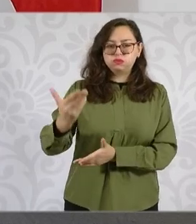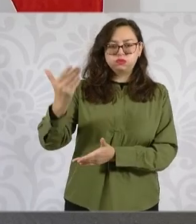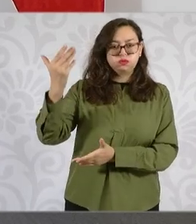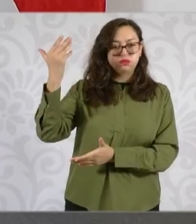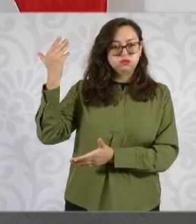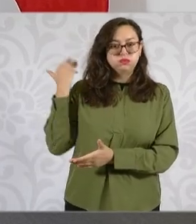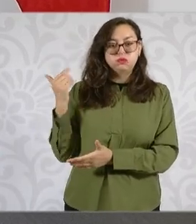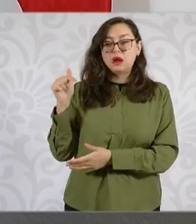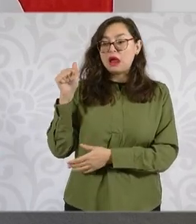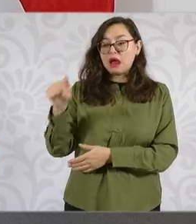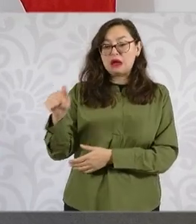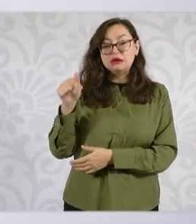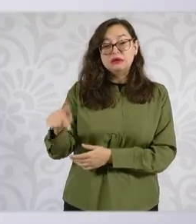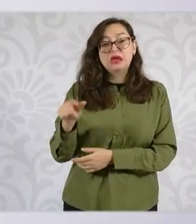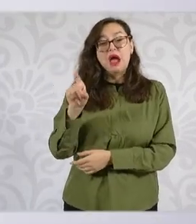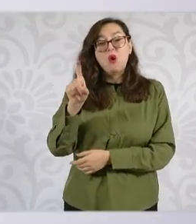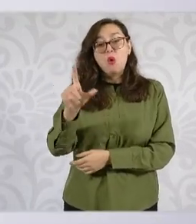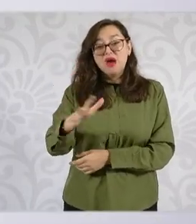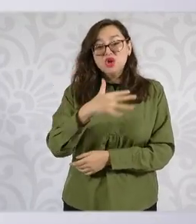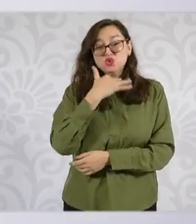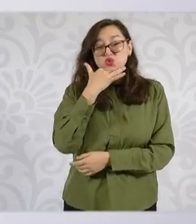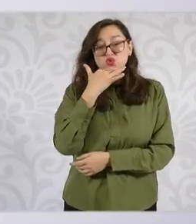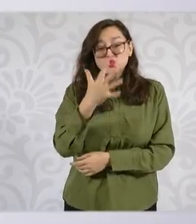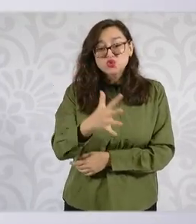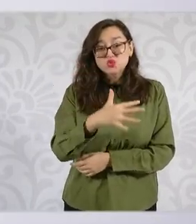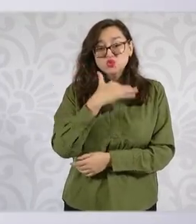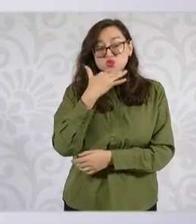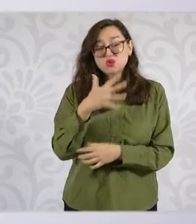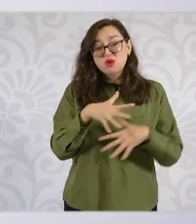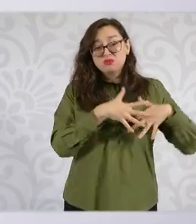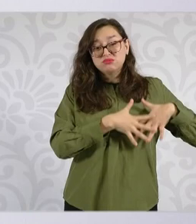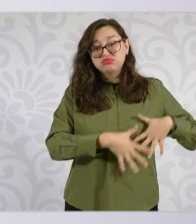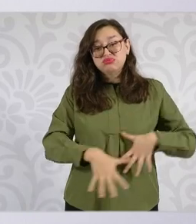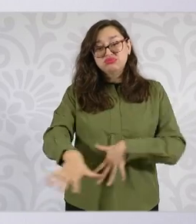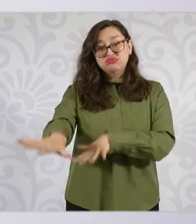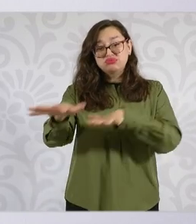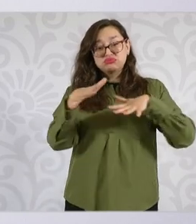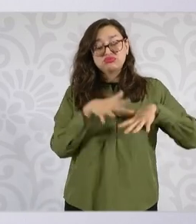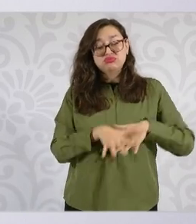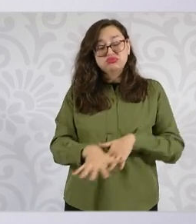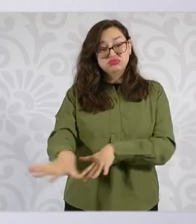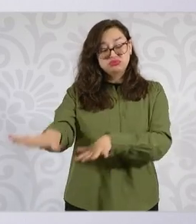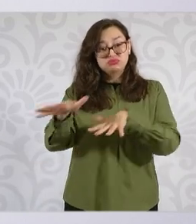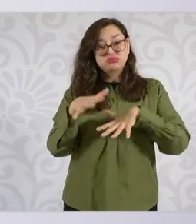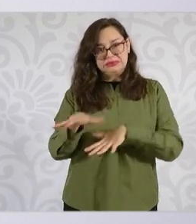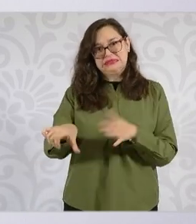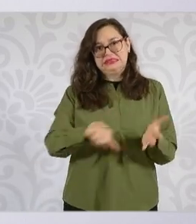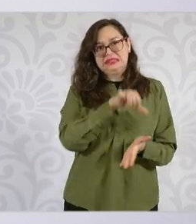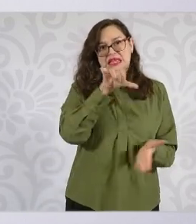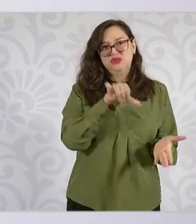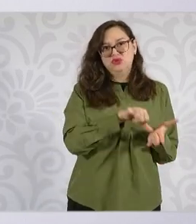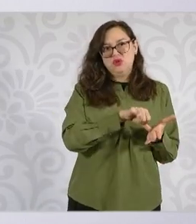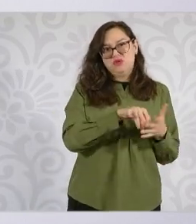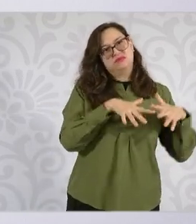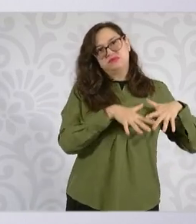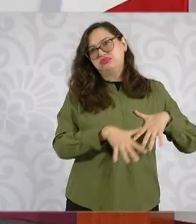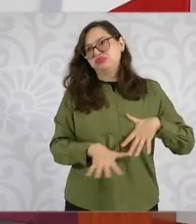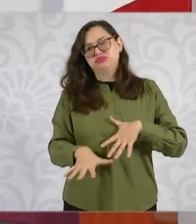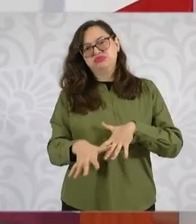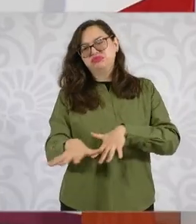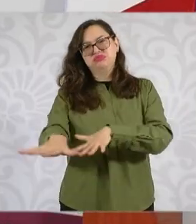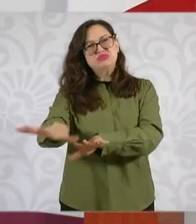aguas negras de la zona metropolitana del Valle de México. Una parte